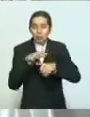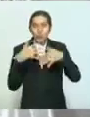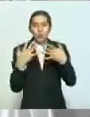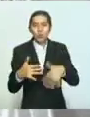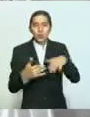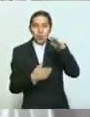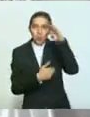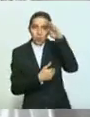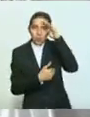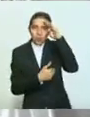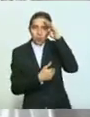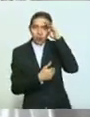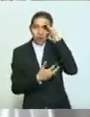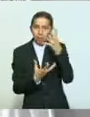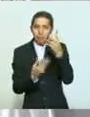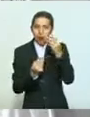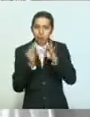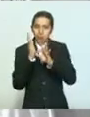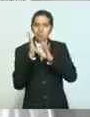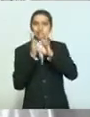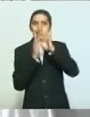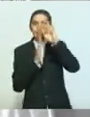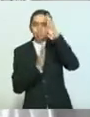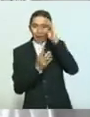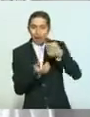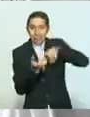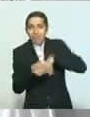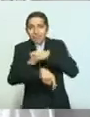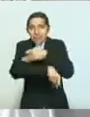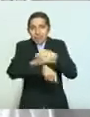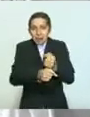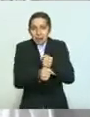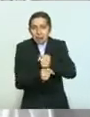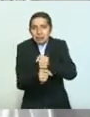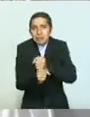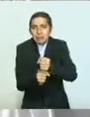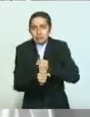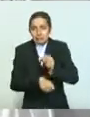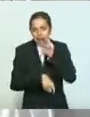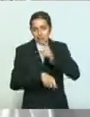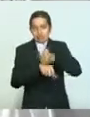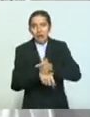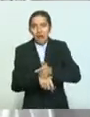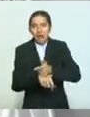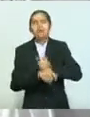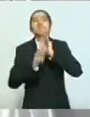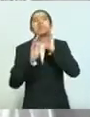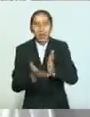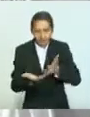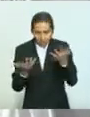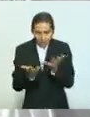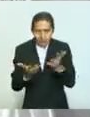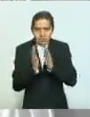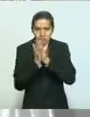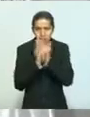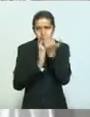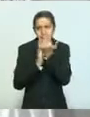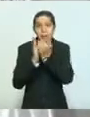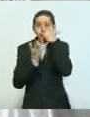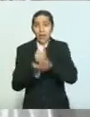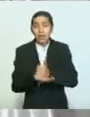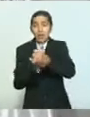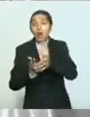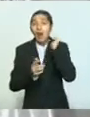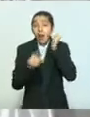los problemas de violencia intrafamiliar. En este caso, activamos un protocolo estatal de ayuda y